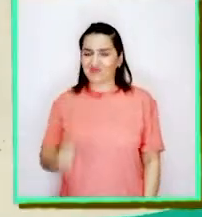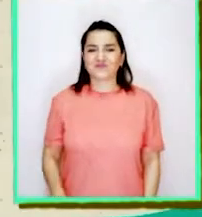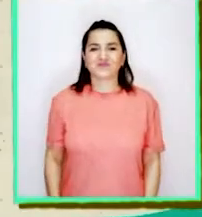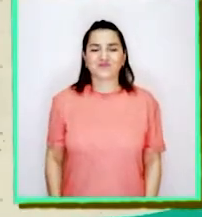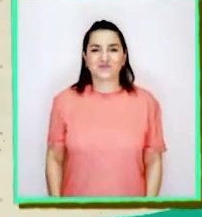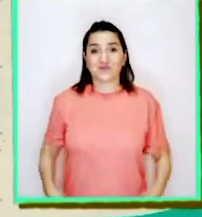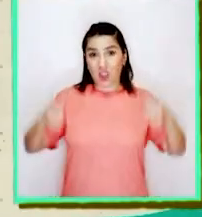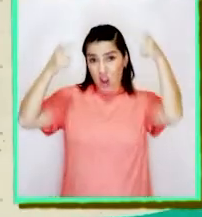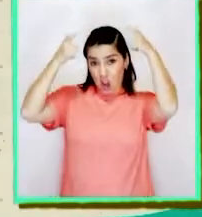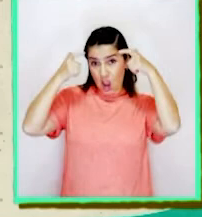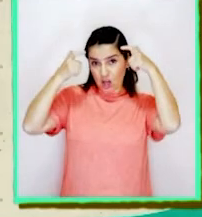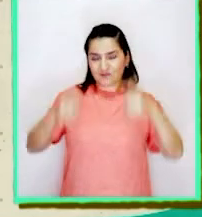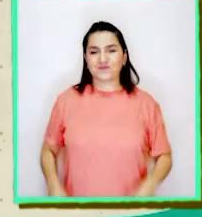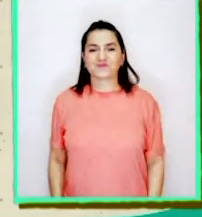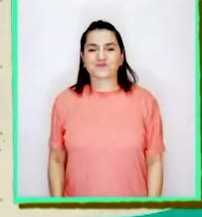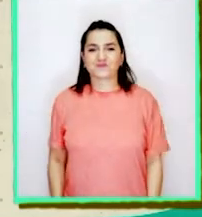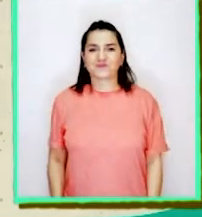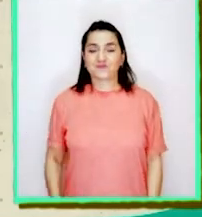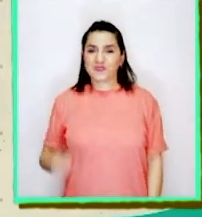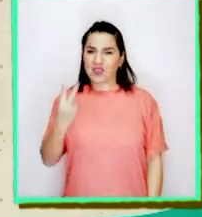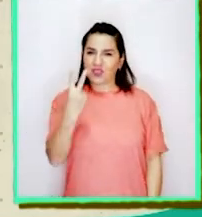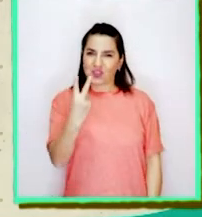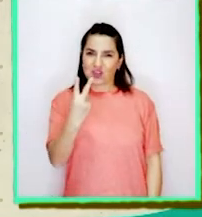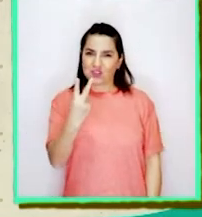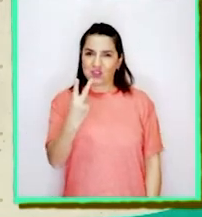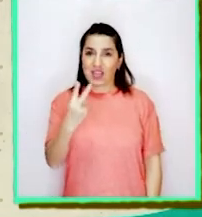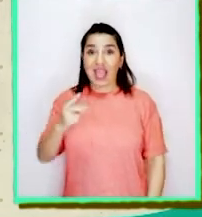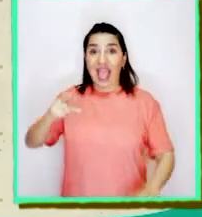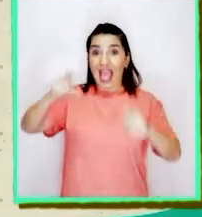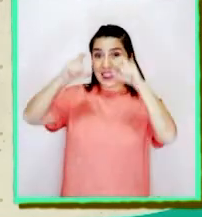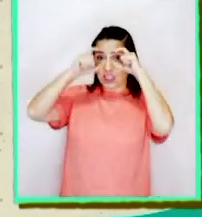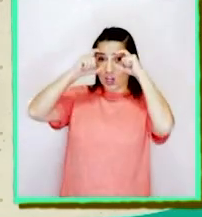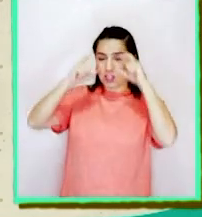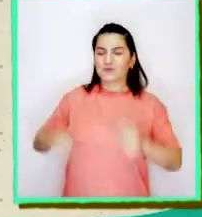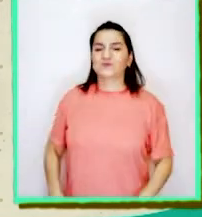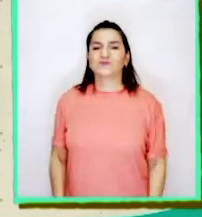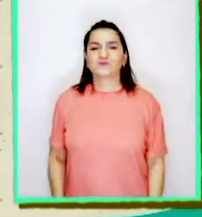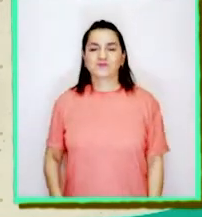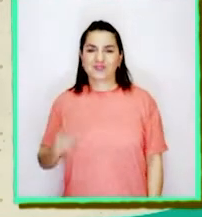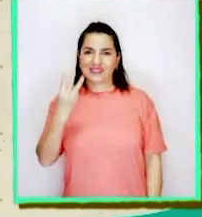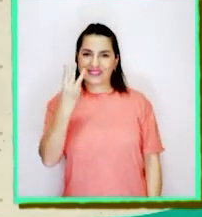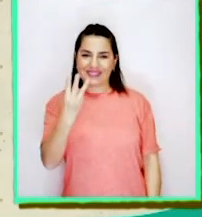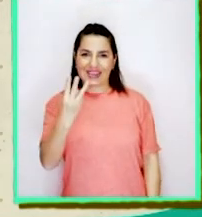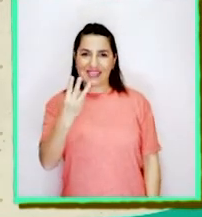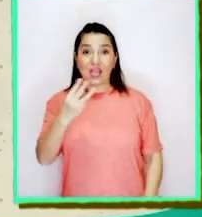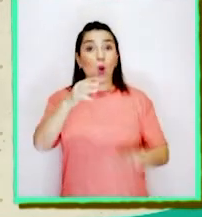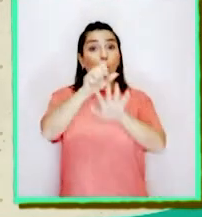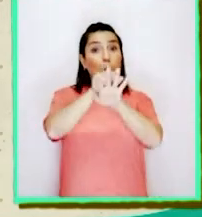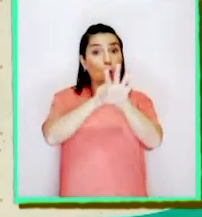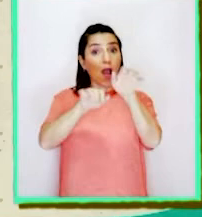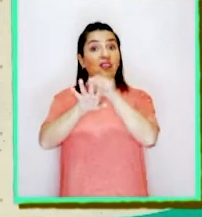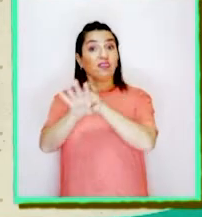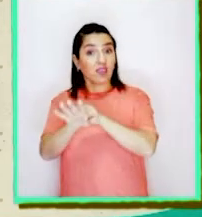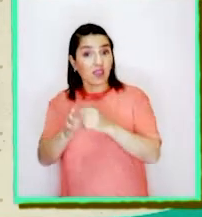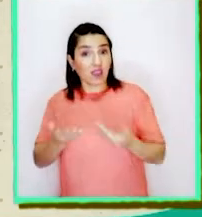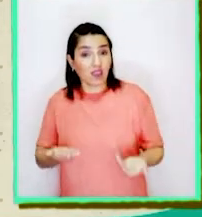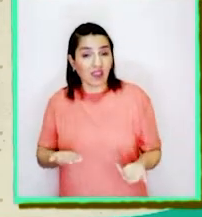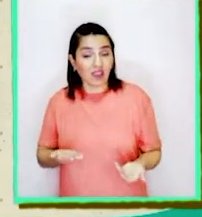Número uno. Un gorro. Número dos. Anteojos. Número tres. Guantes.